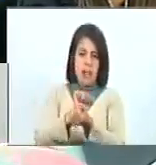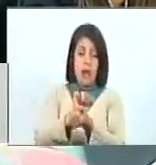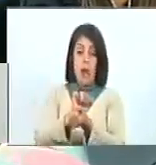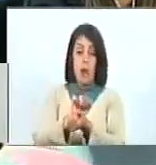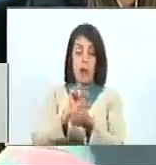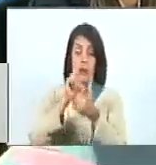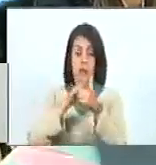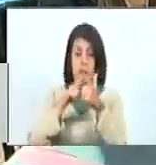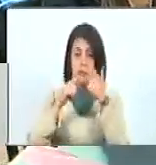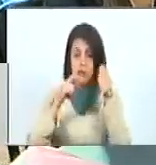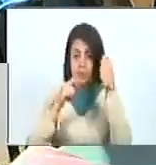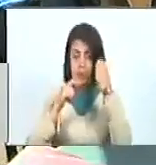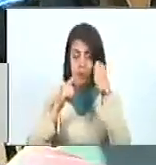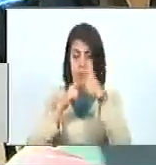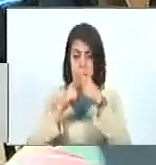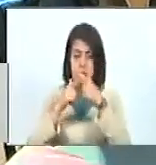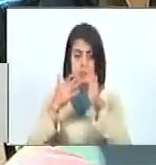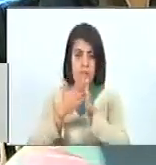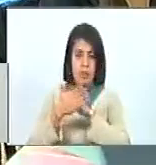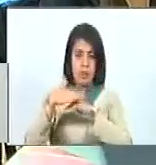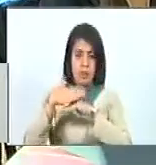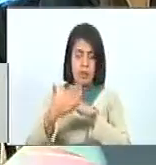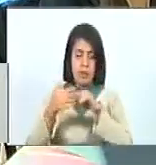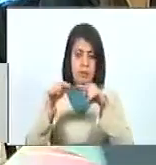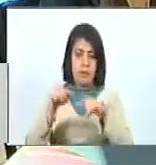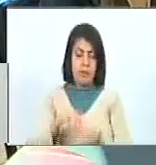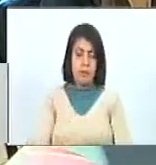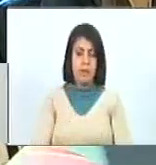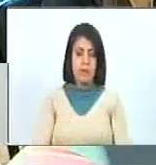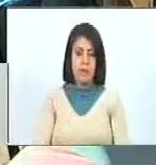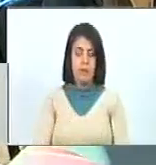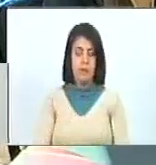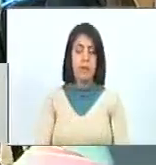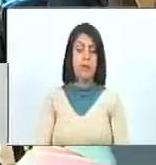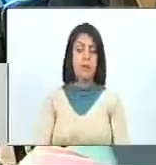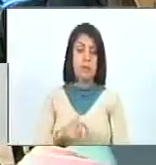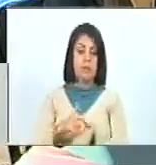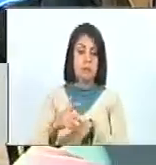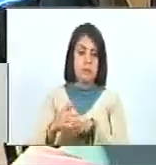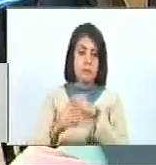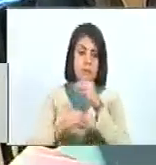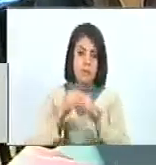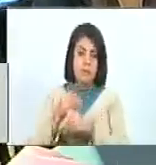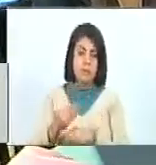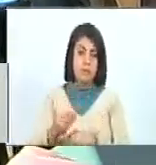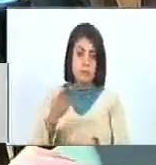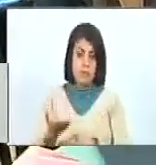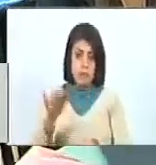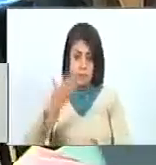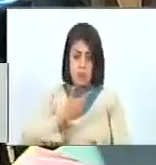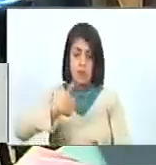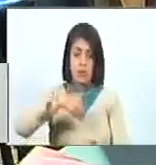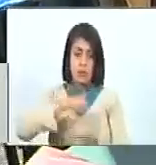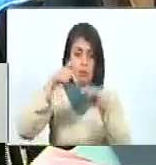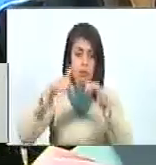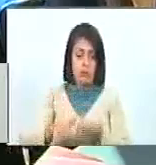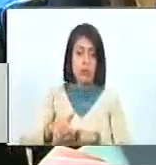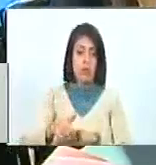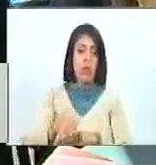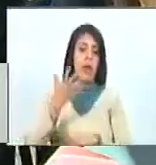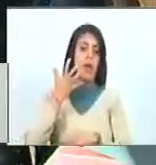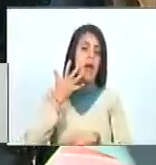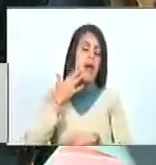Imagínense lo que eso significó para ese momento y lo que debe significar para nosotras y nosotros el